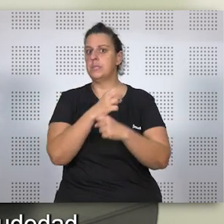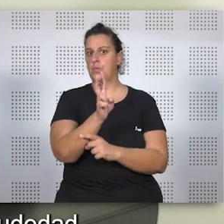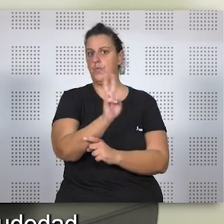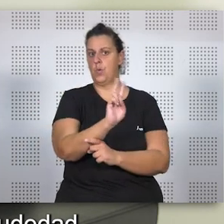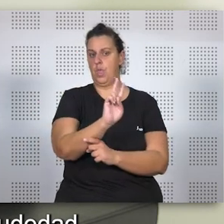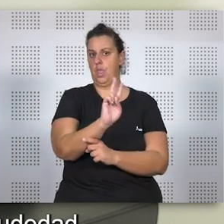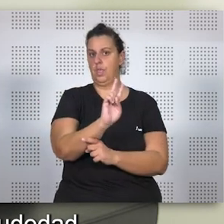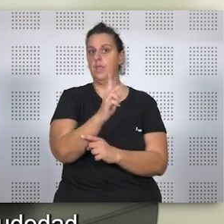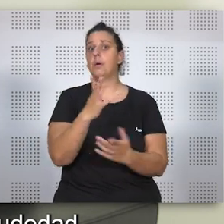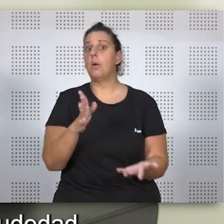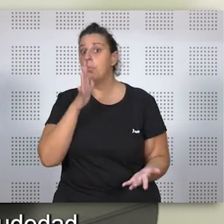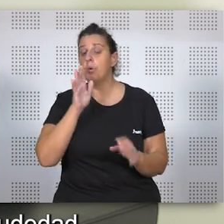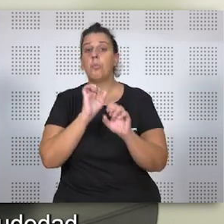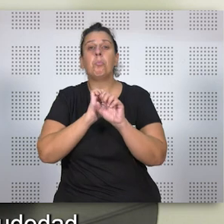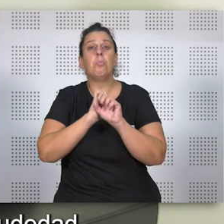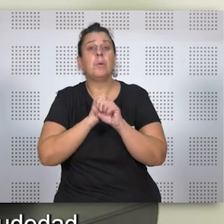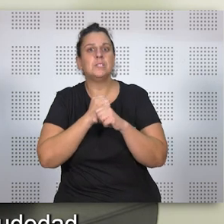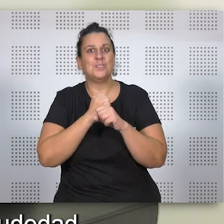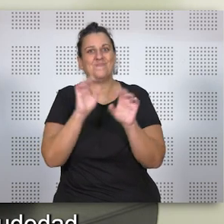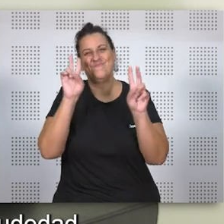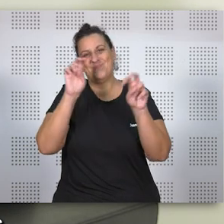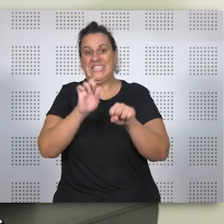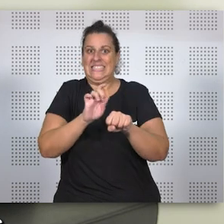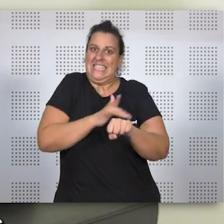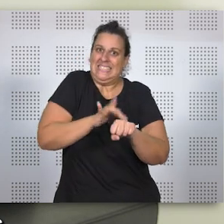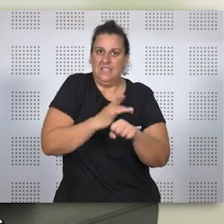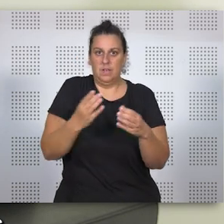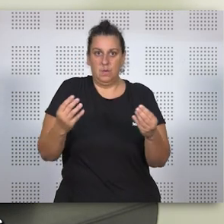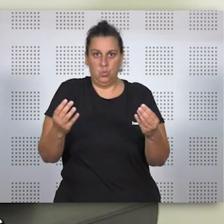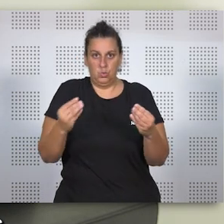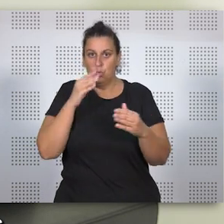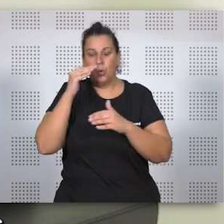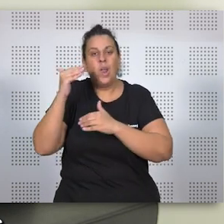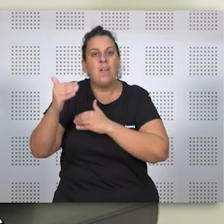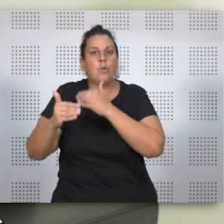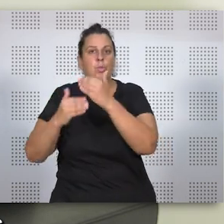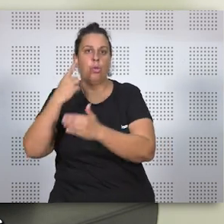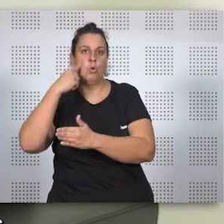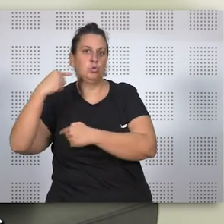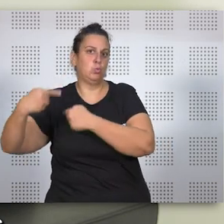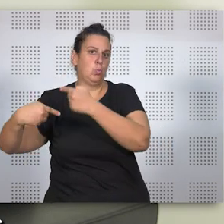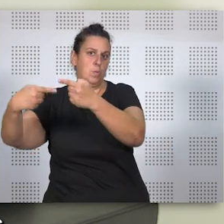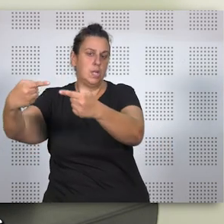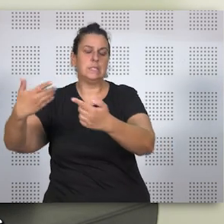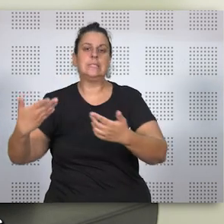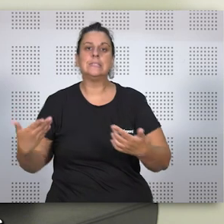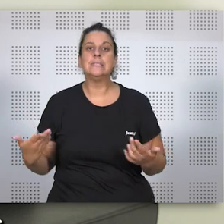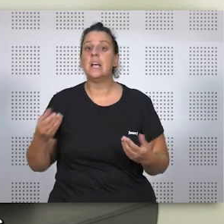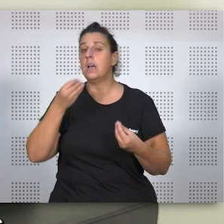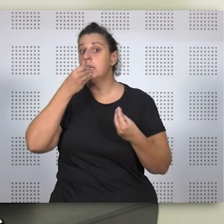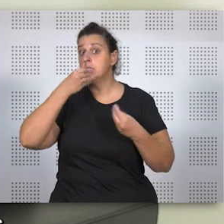porque es una pensión que es muy sensible, podríamos decir, a la evolución de las costumbres. Históricamente,